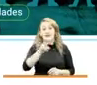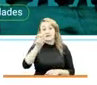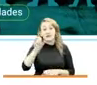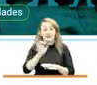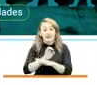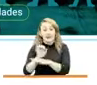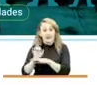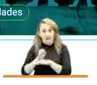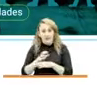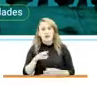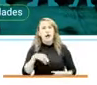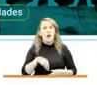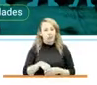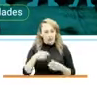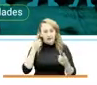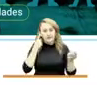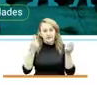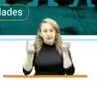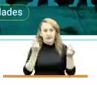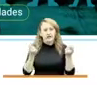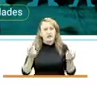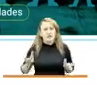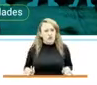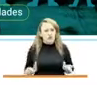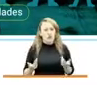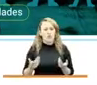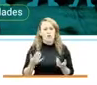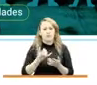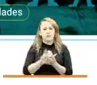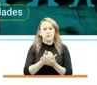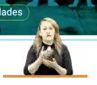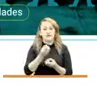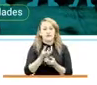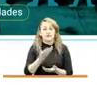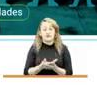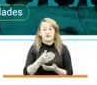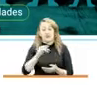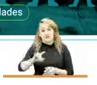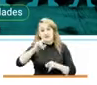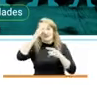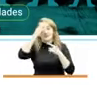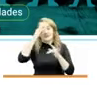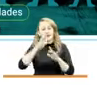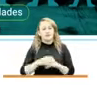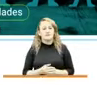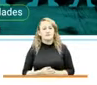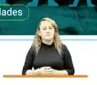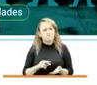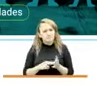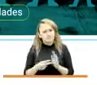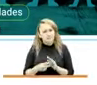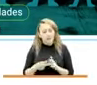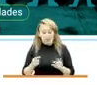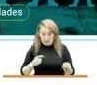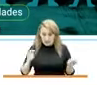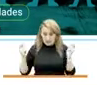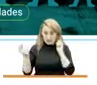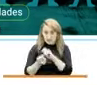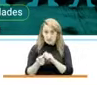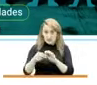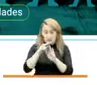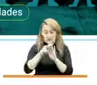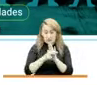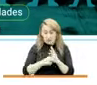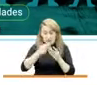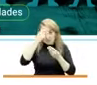hacen parte de esta estrategia alrededor de un esquema que se llama INSPIRE. INSPIRE que busca además de transformar normas y valores,